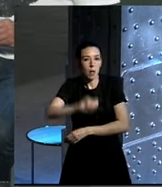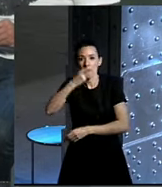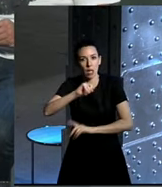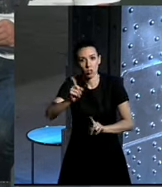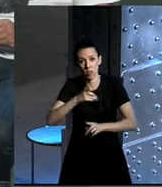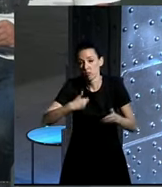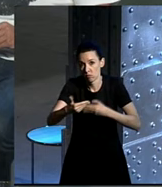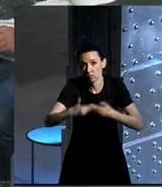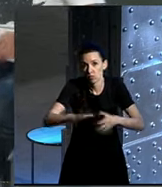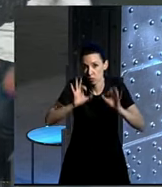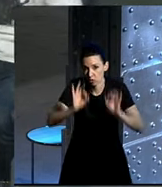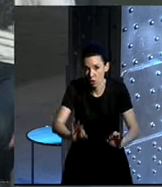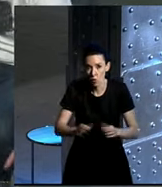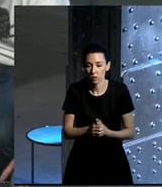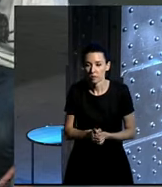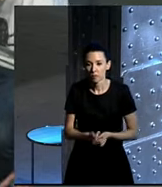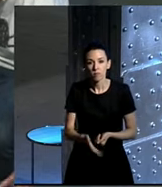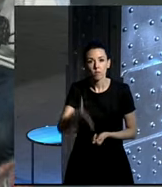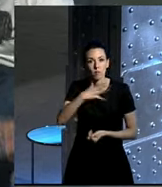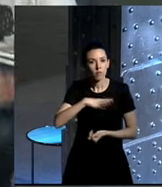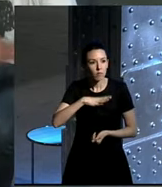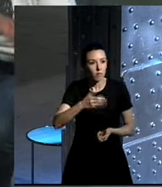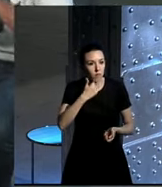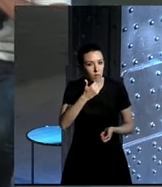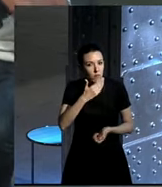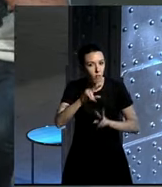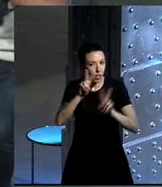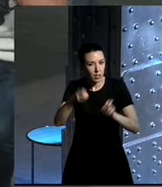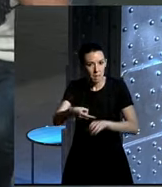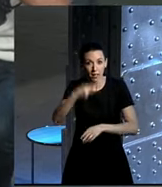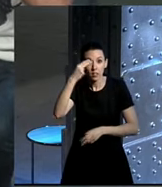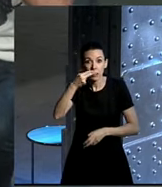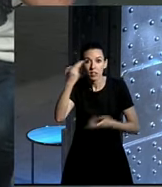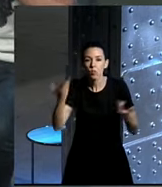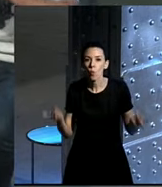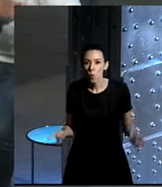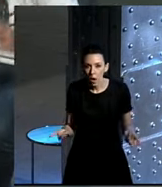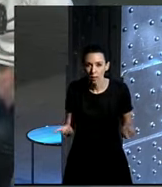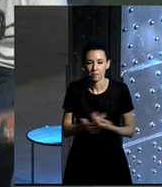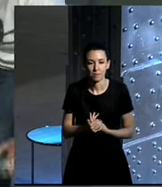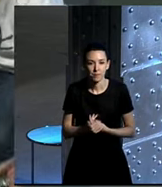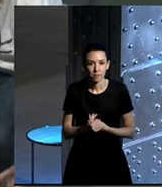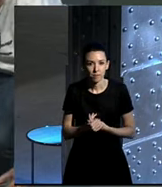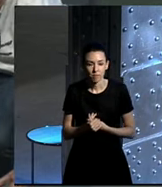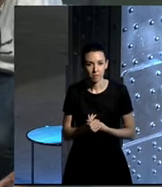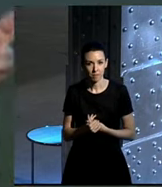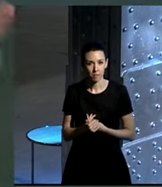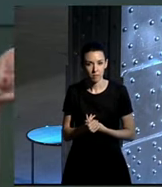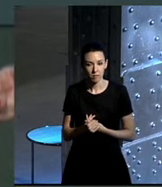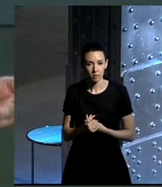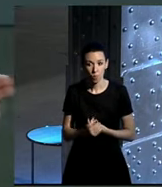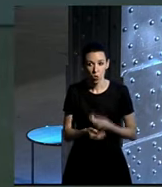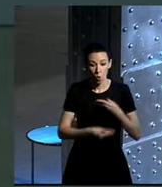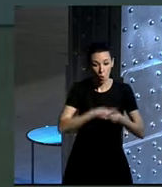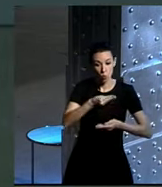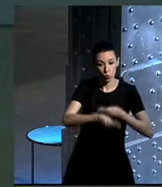a convivir. Sí. Por favor, abúndame en un tema muy interesante, y es la relación entre el uso de la